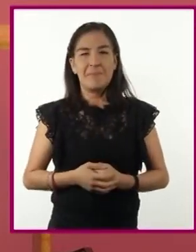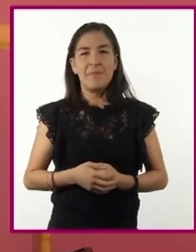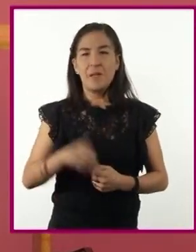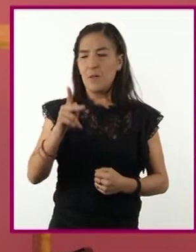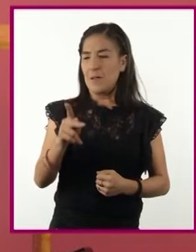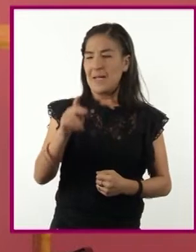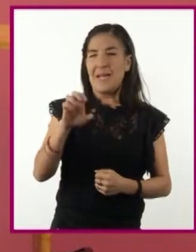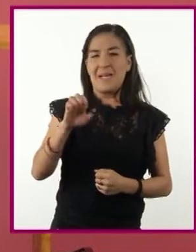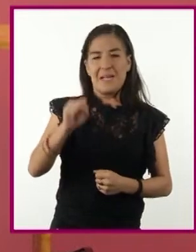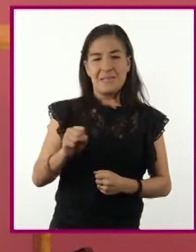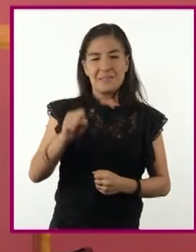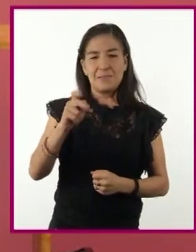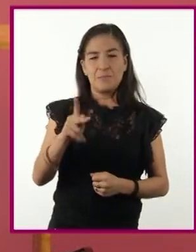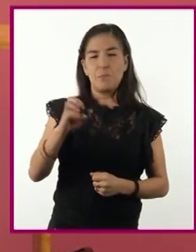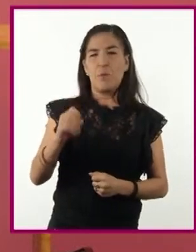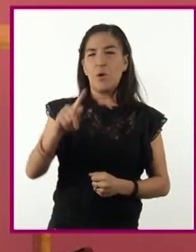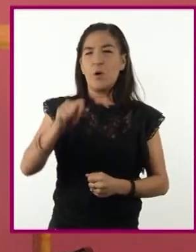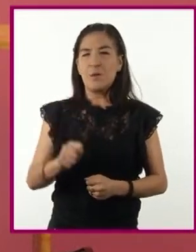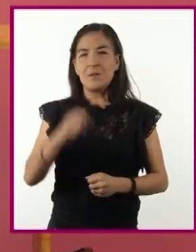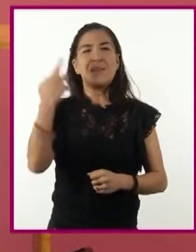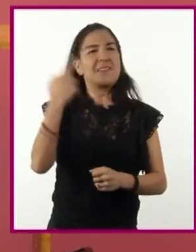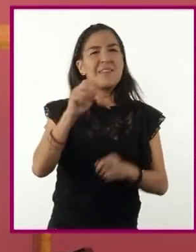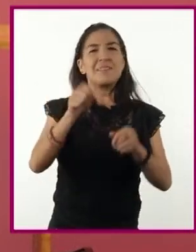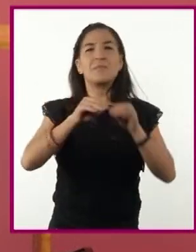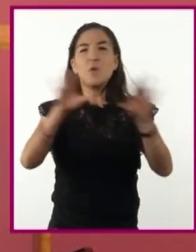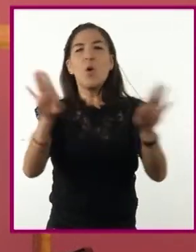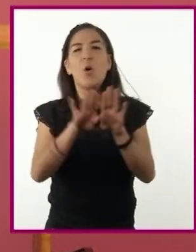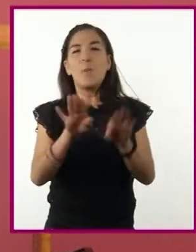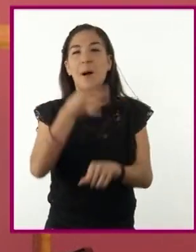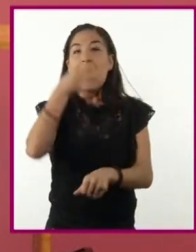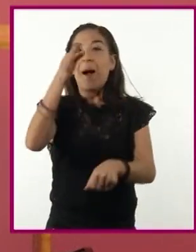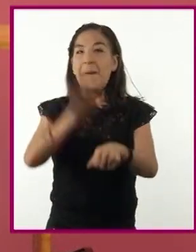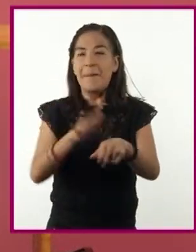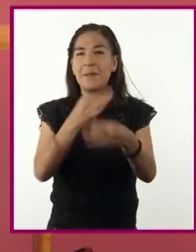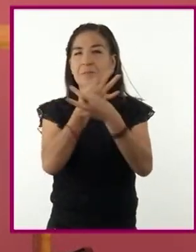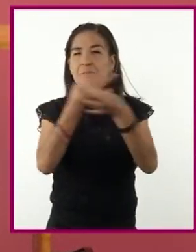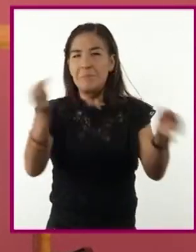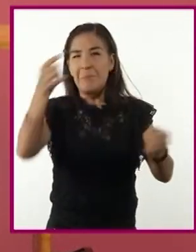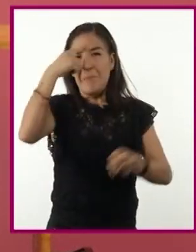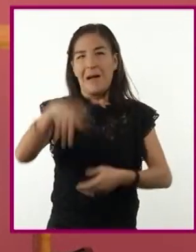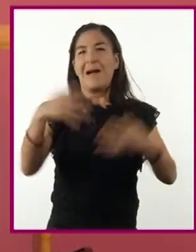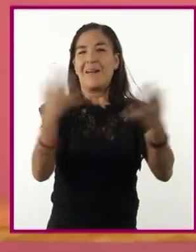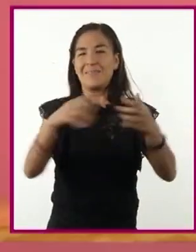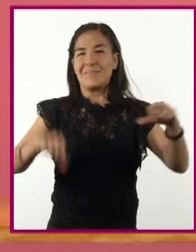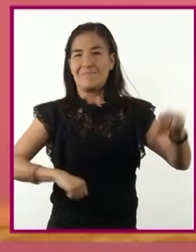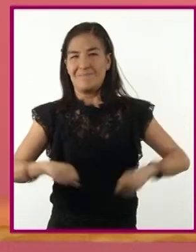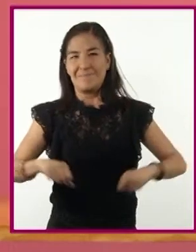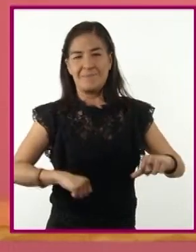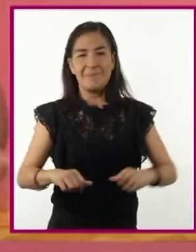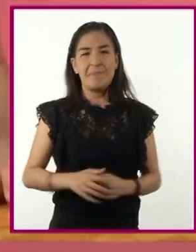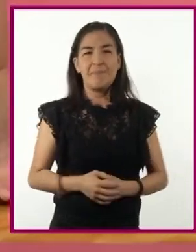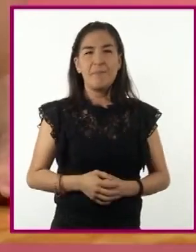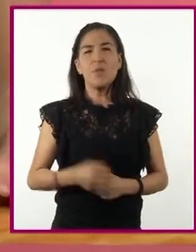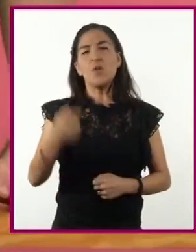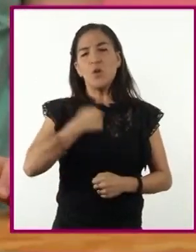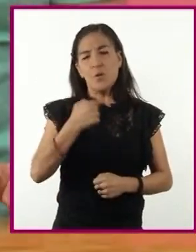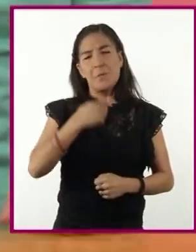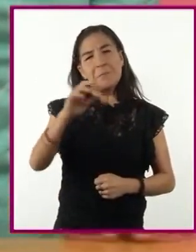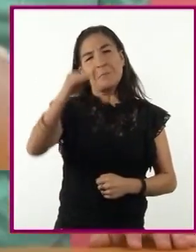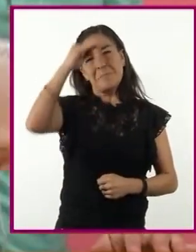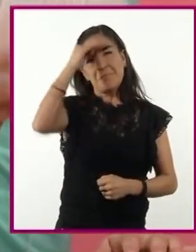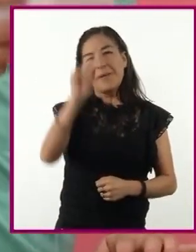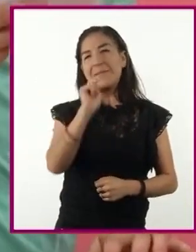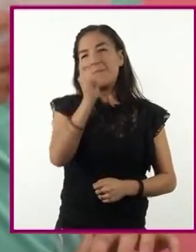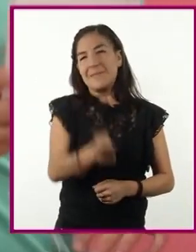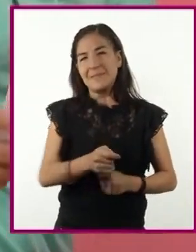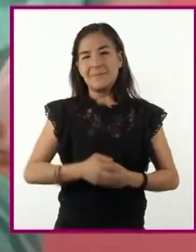radiofónicos, los cuales gracias a un mensaje emotivo nos invitan a realizar una acción. Considero que algo que le